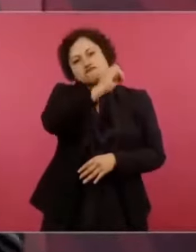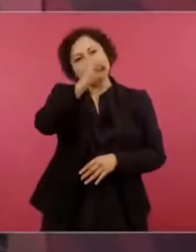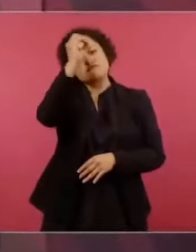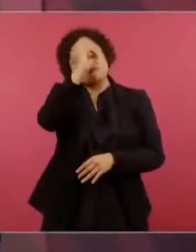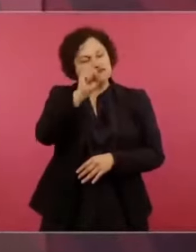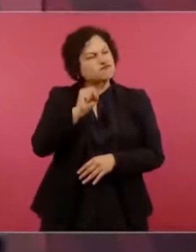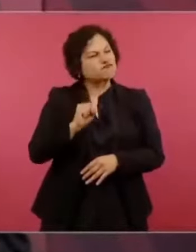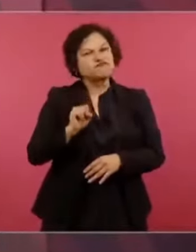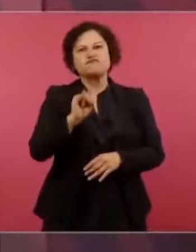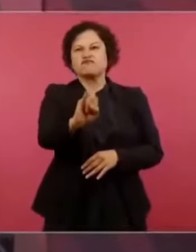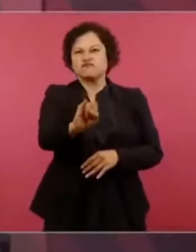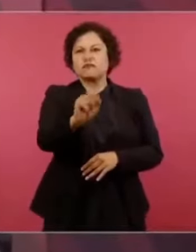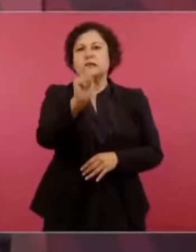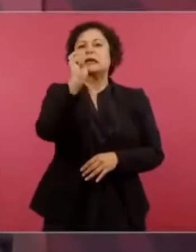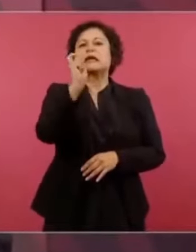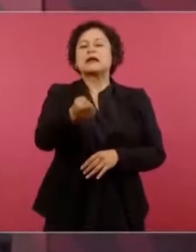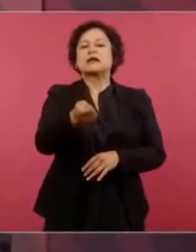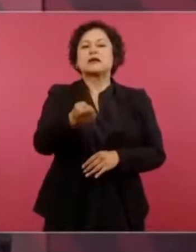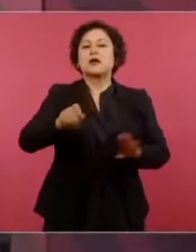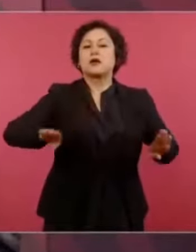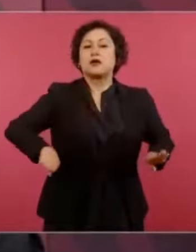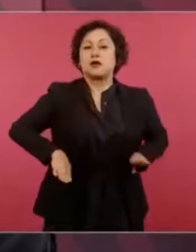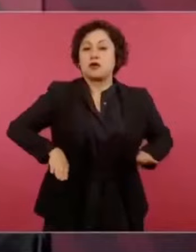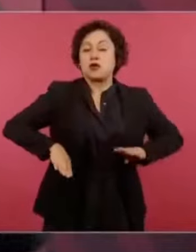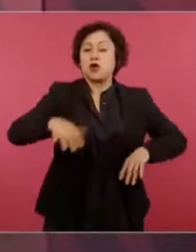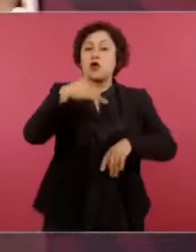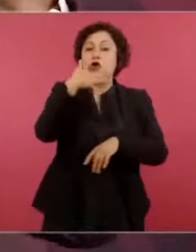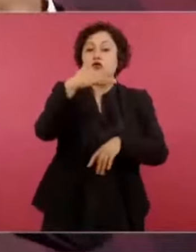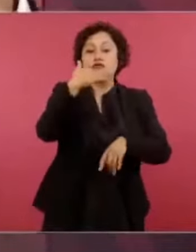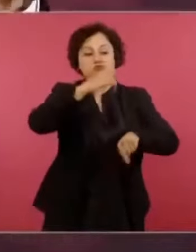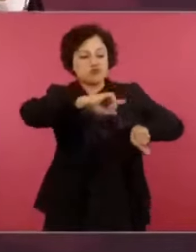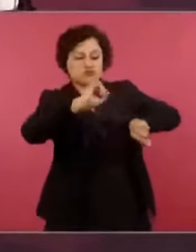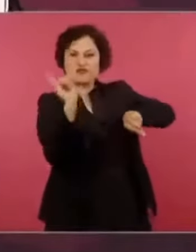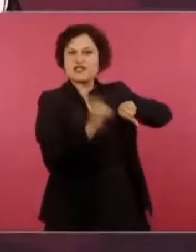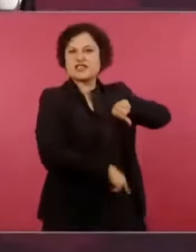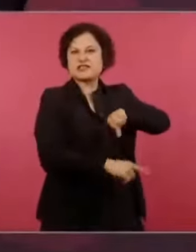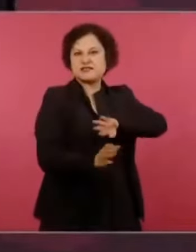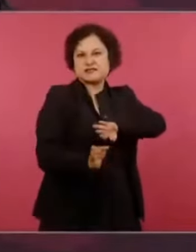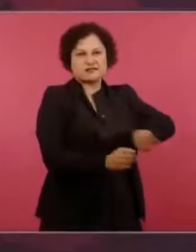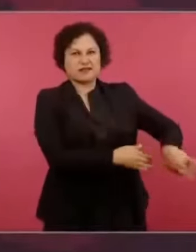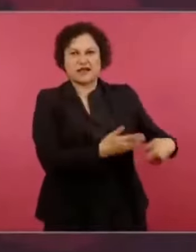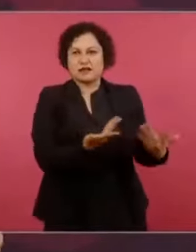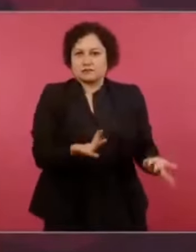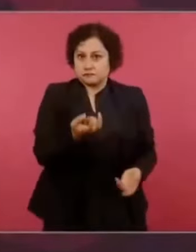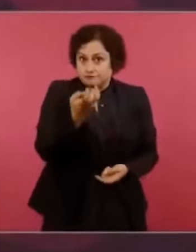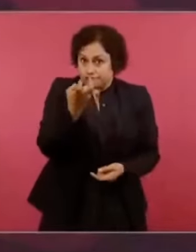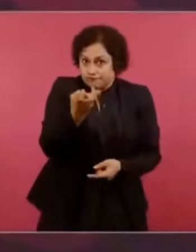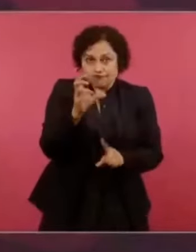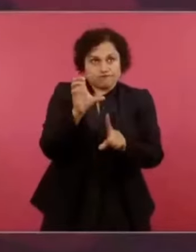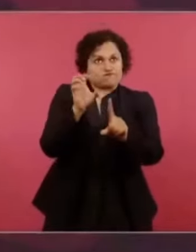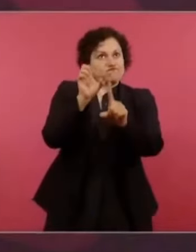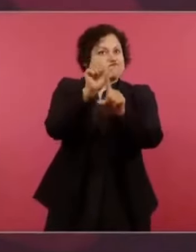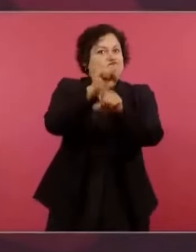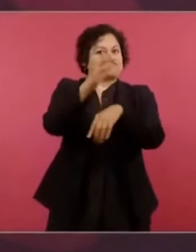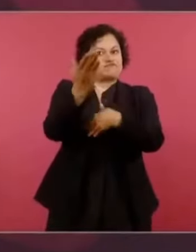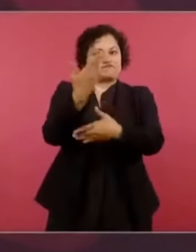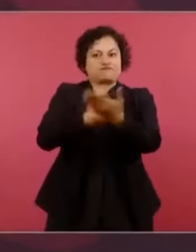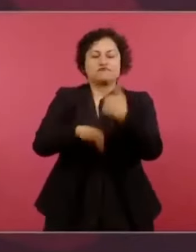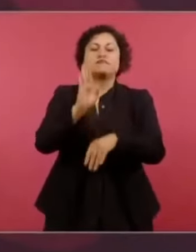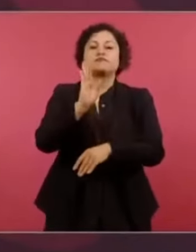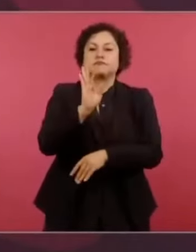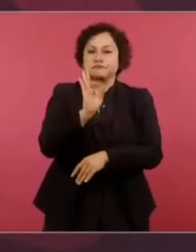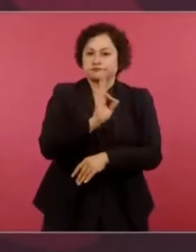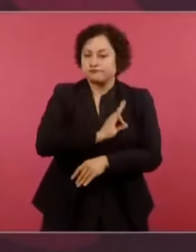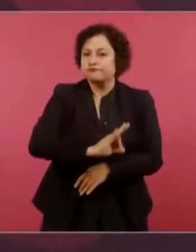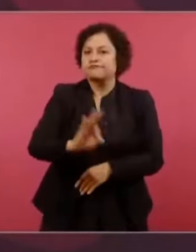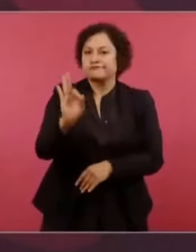índole moral. Claro que es